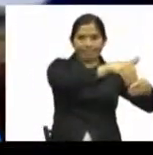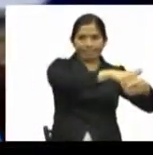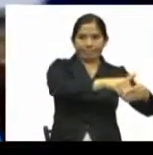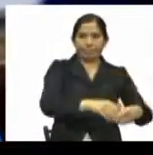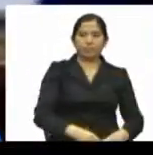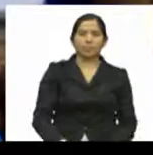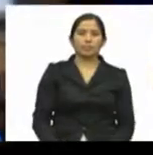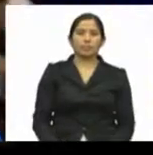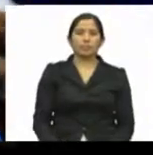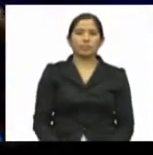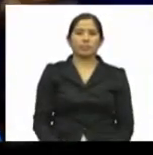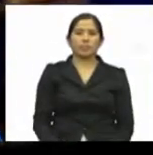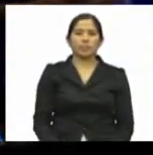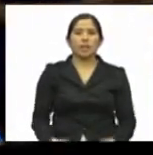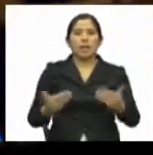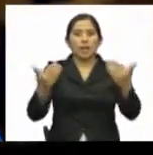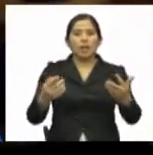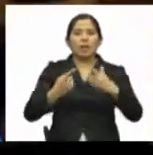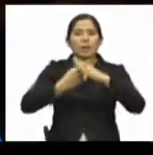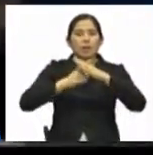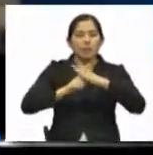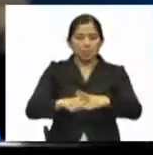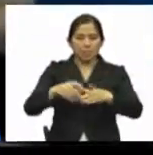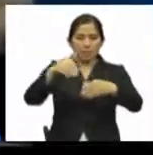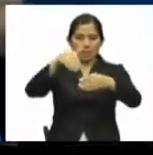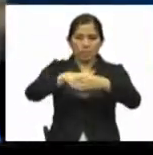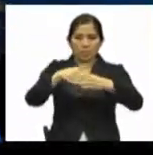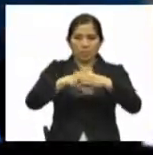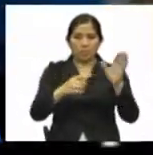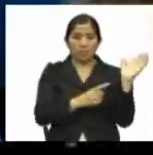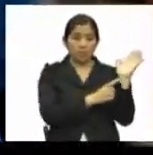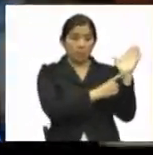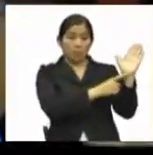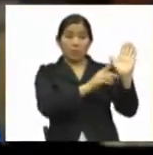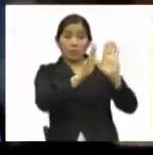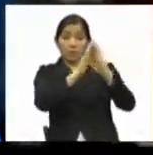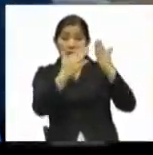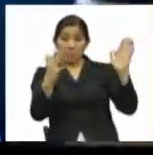Bueno, vamos a inicio a la votación, señores. Totalmente limpia.